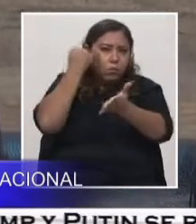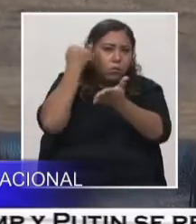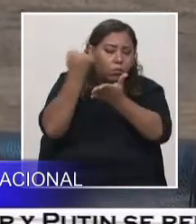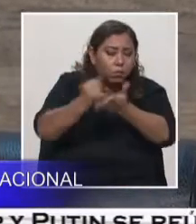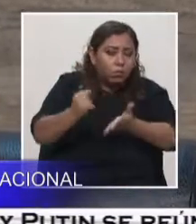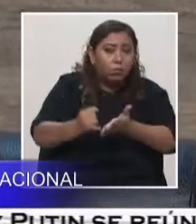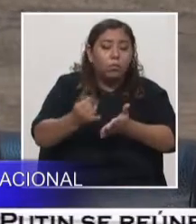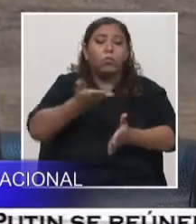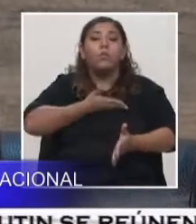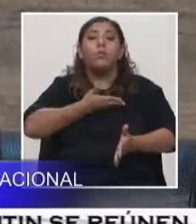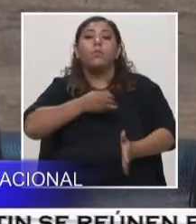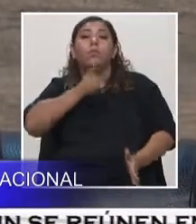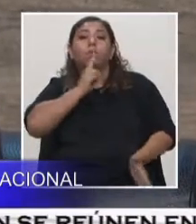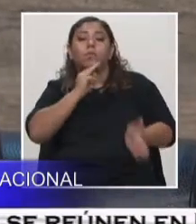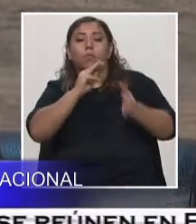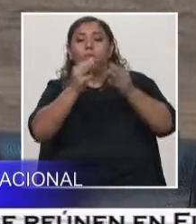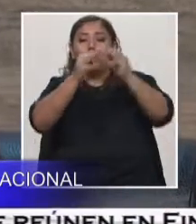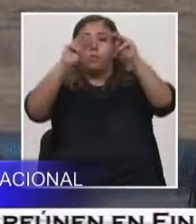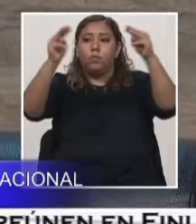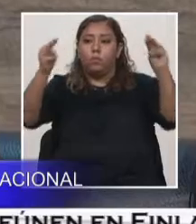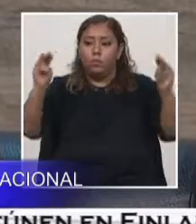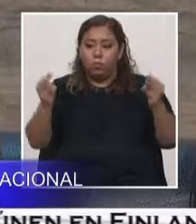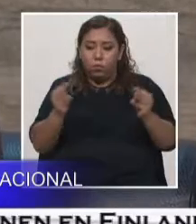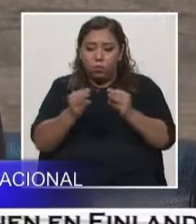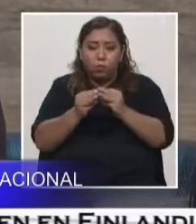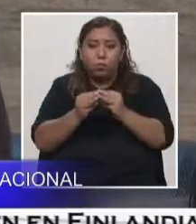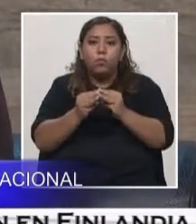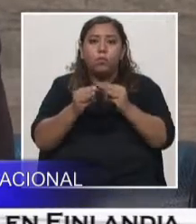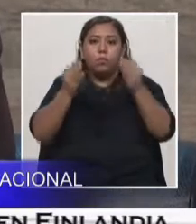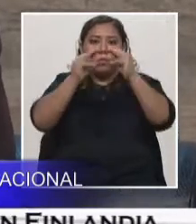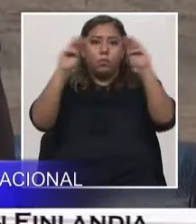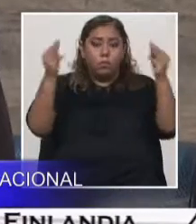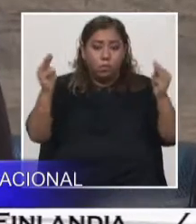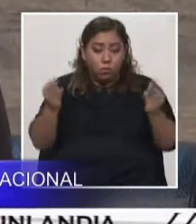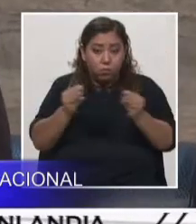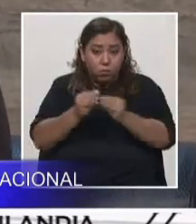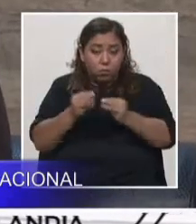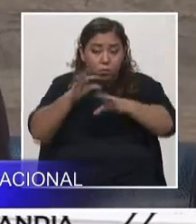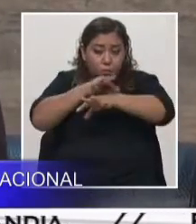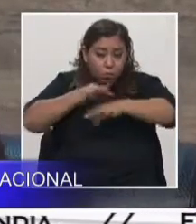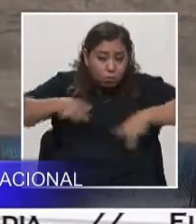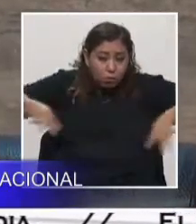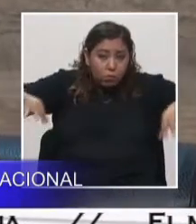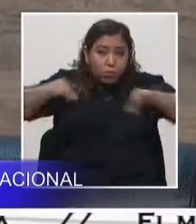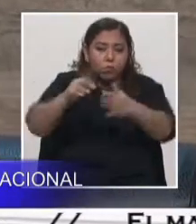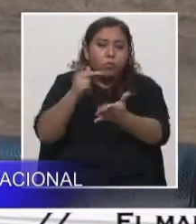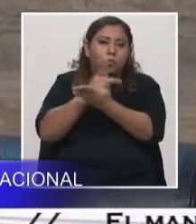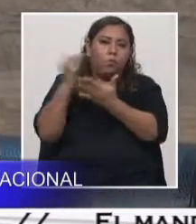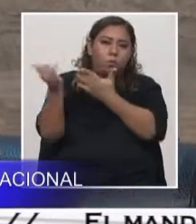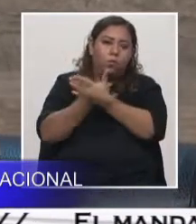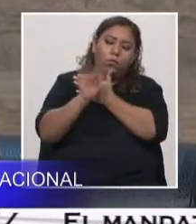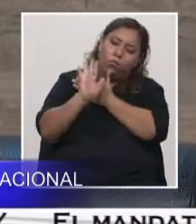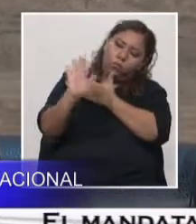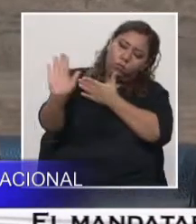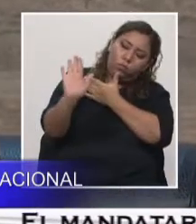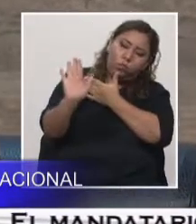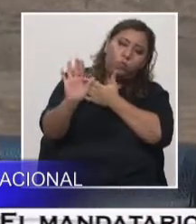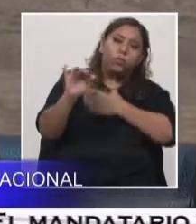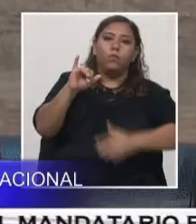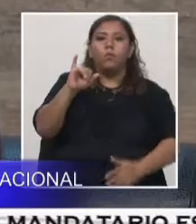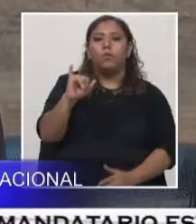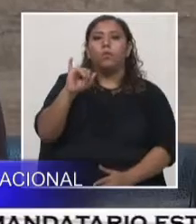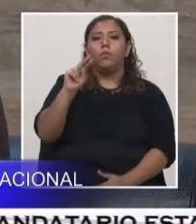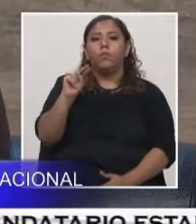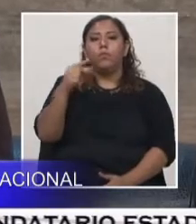geológico, que es un proyecto que tiene a día en el Instituto de Geología y Minas, pues que de igual forma hemos